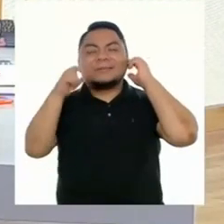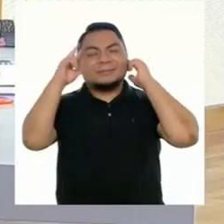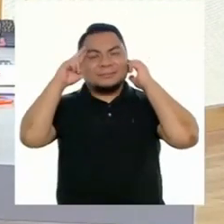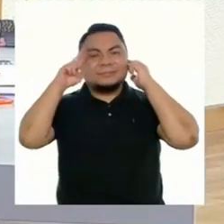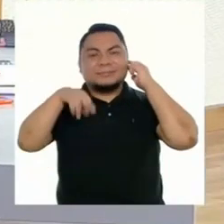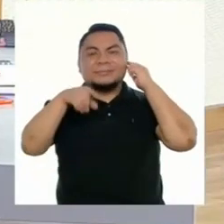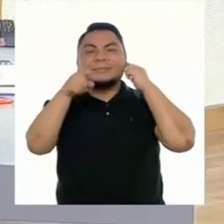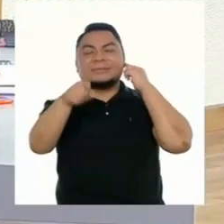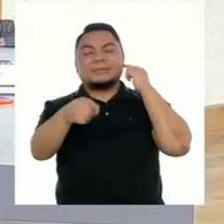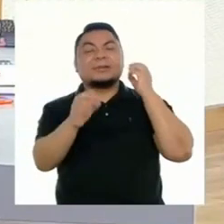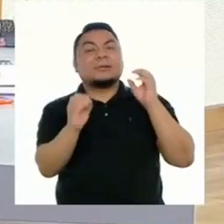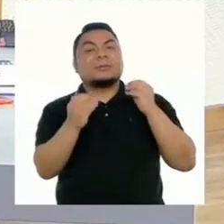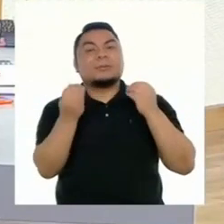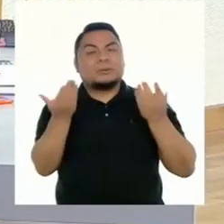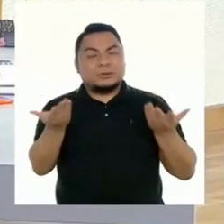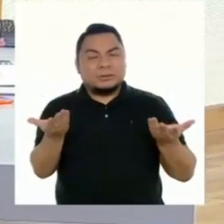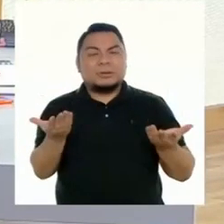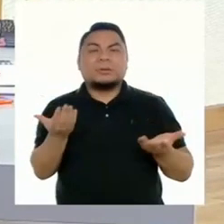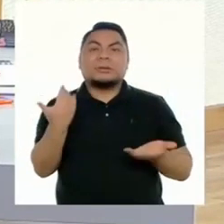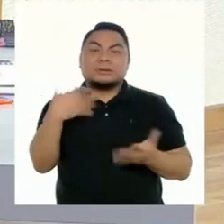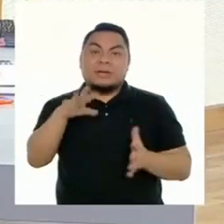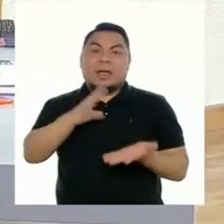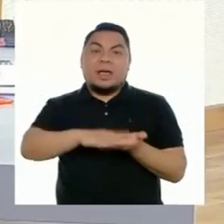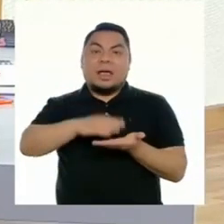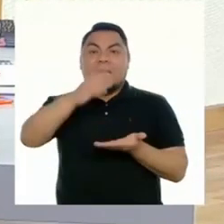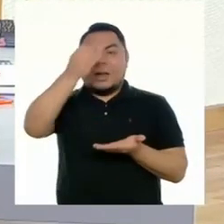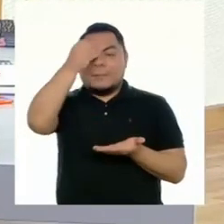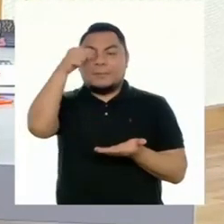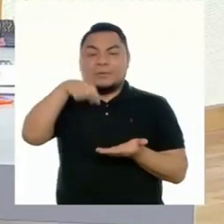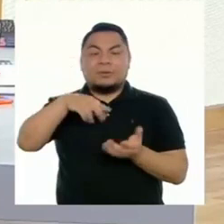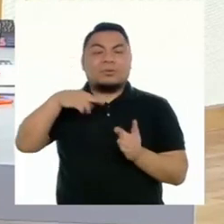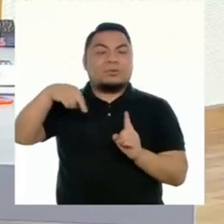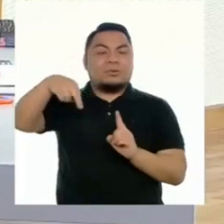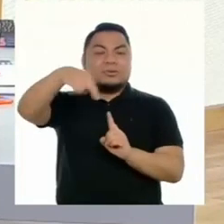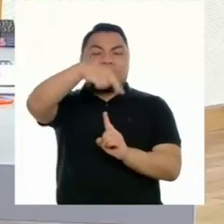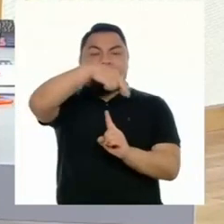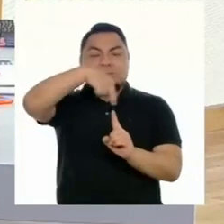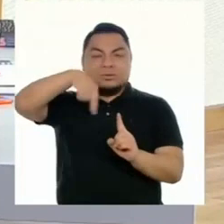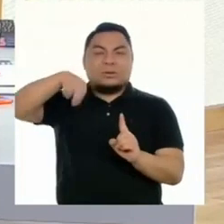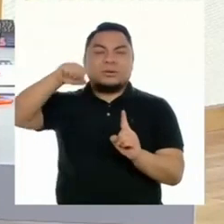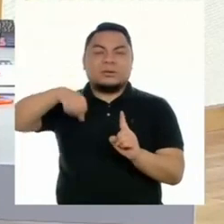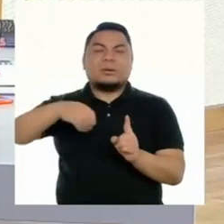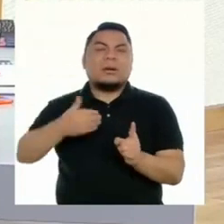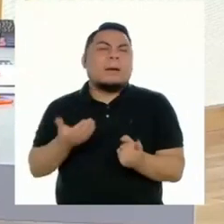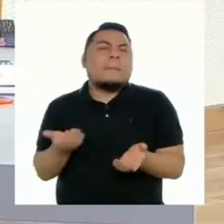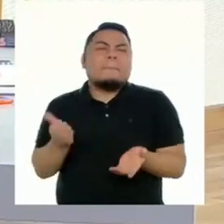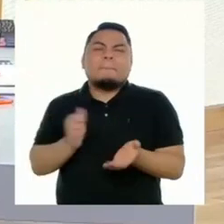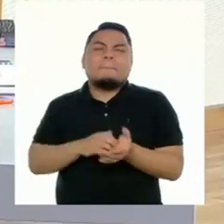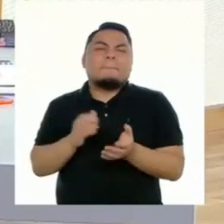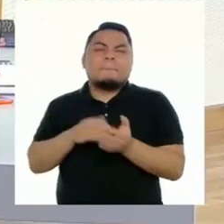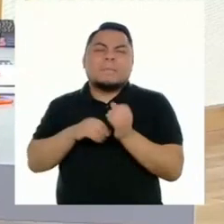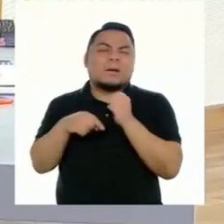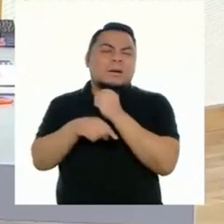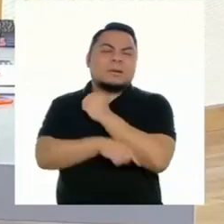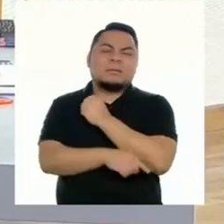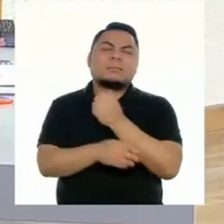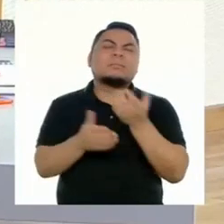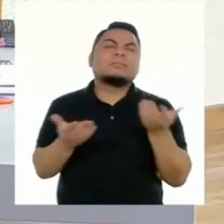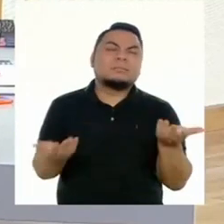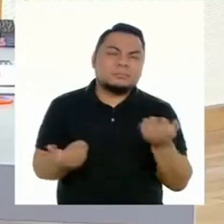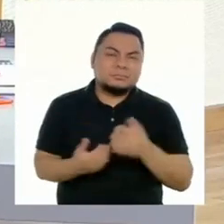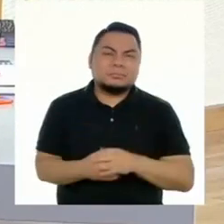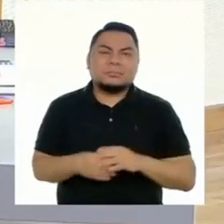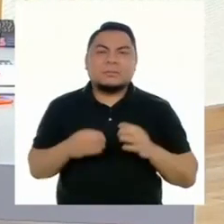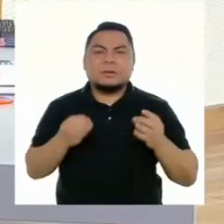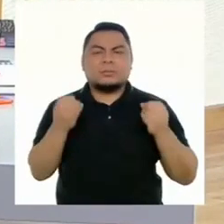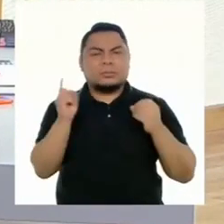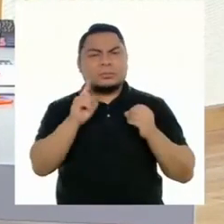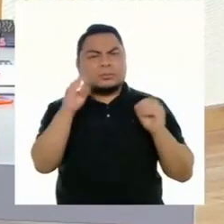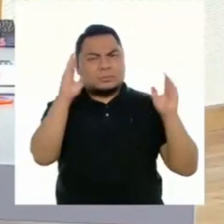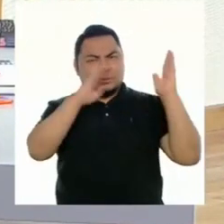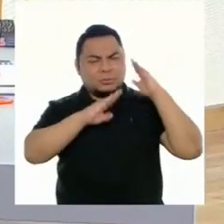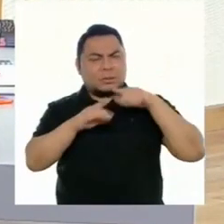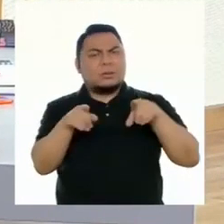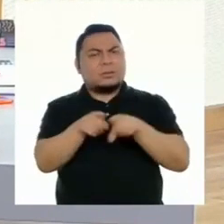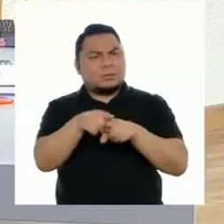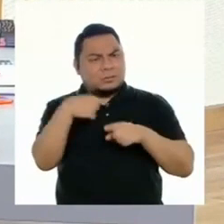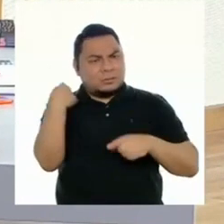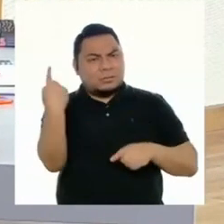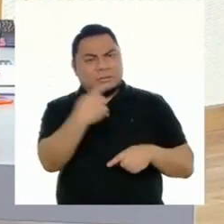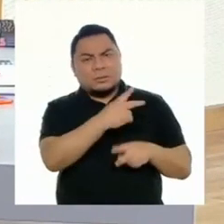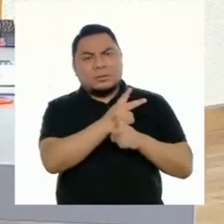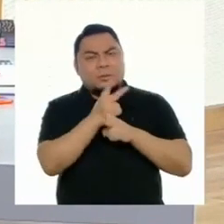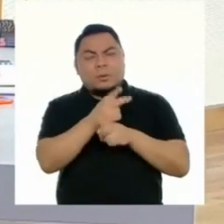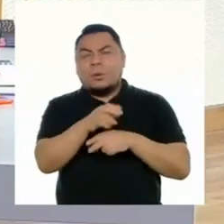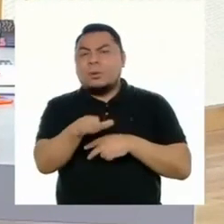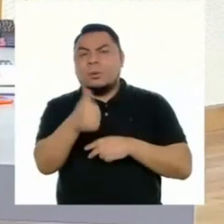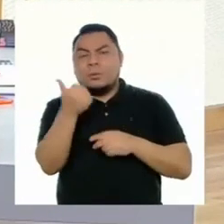tienes razón. Pues si bien hemos aprendido sobre nuestro entorno, ¿qué hay más allá de eso? ¿Por qué no podemos preocuparnos también